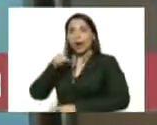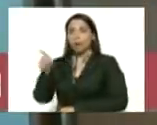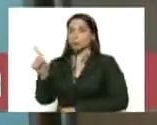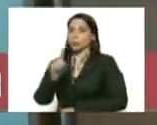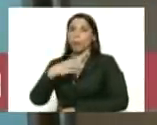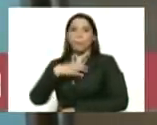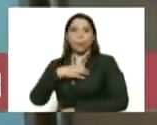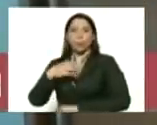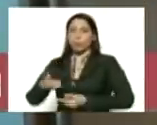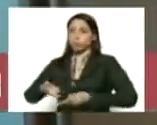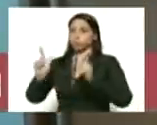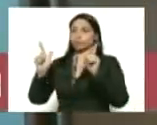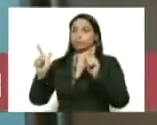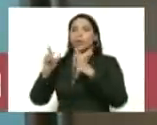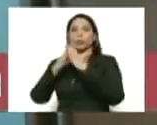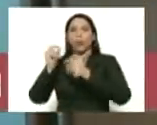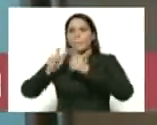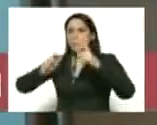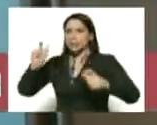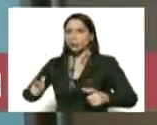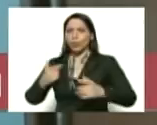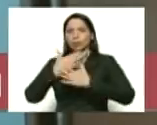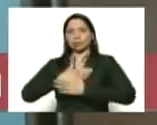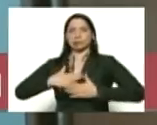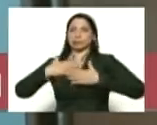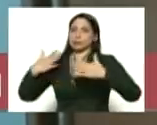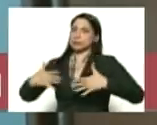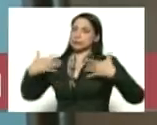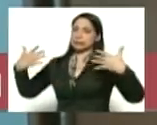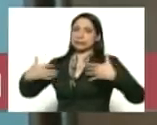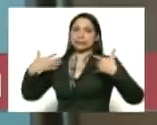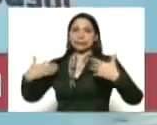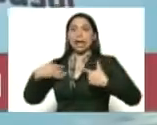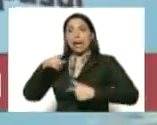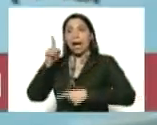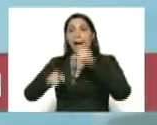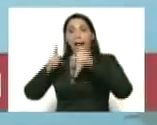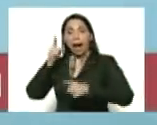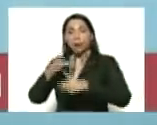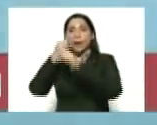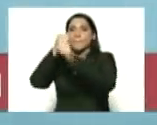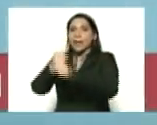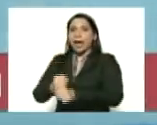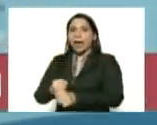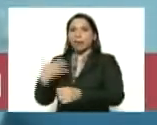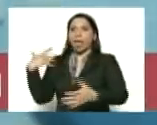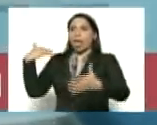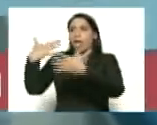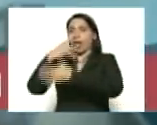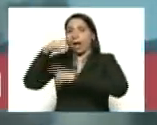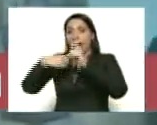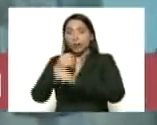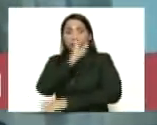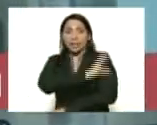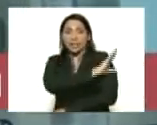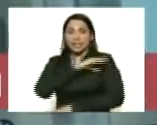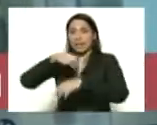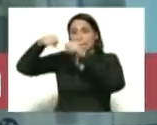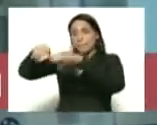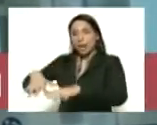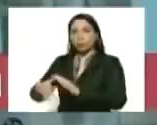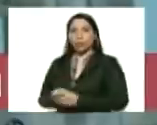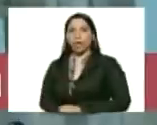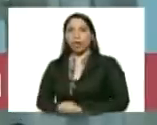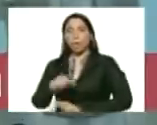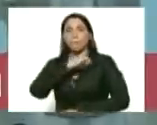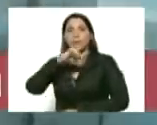factible toda la gente está muy contenta esto es algo que estaban esperando hace muchos años porque esta clínica fue abandonada por